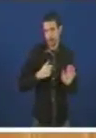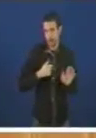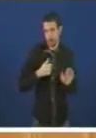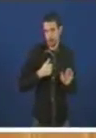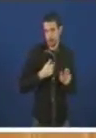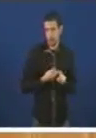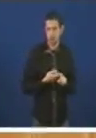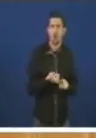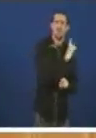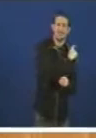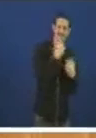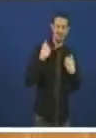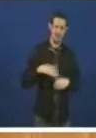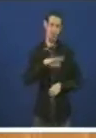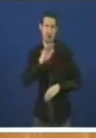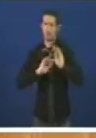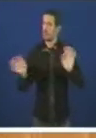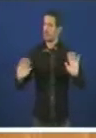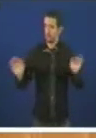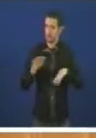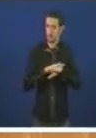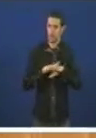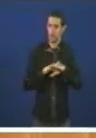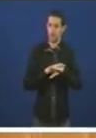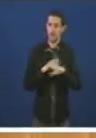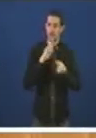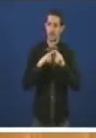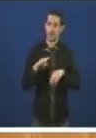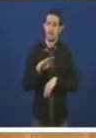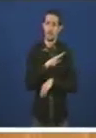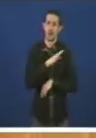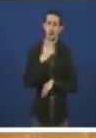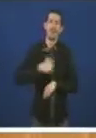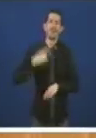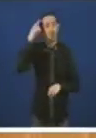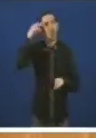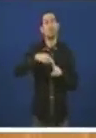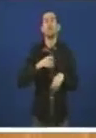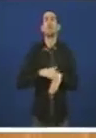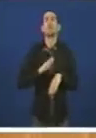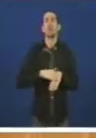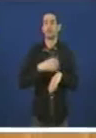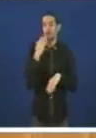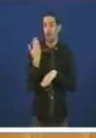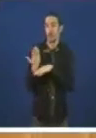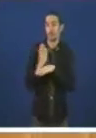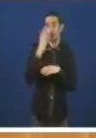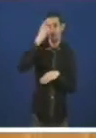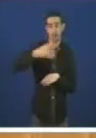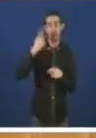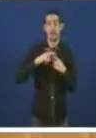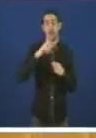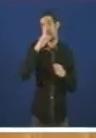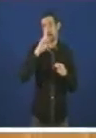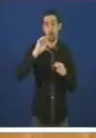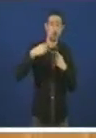chego a tanto Pero en que consiste a perversión deste diputado En que presentou unha iniciativa en febreiro outra